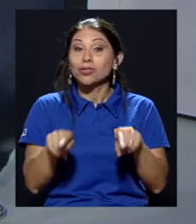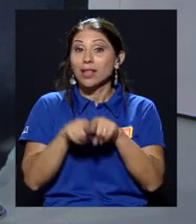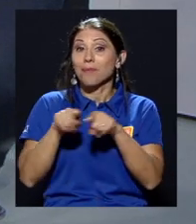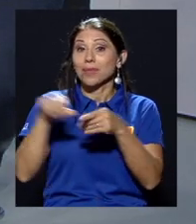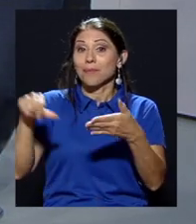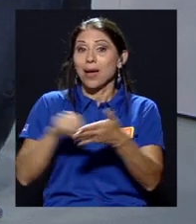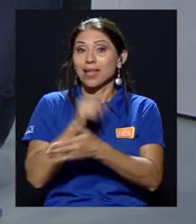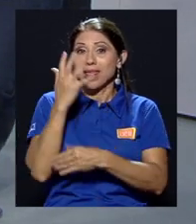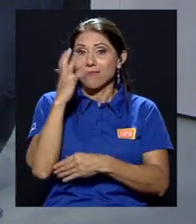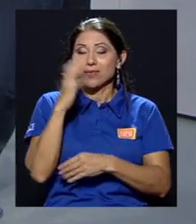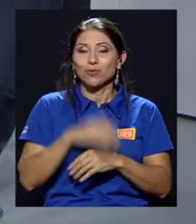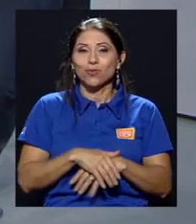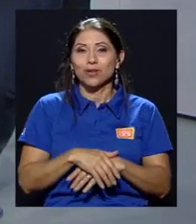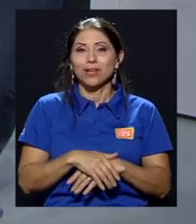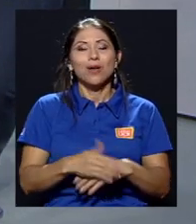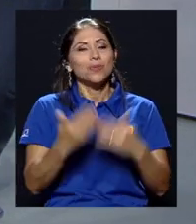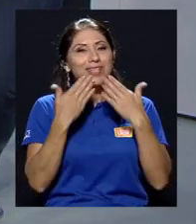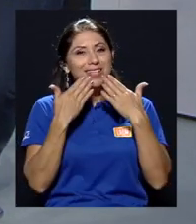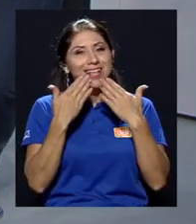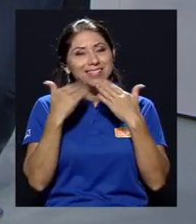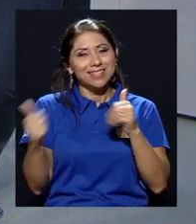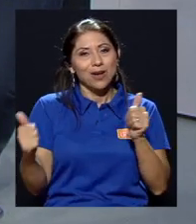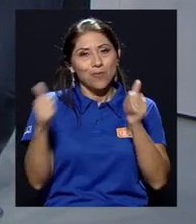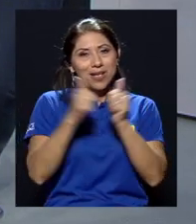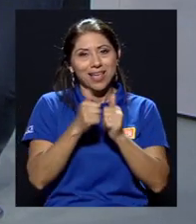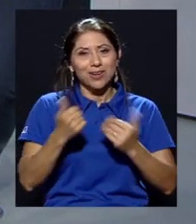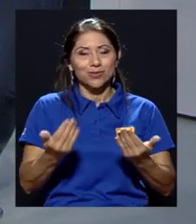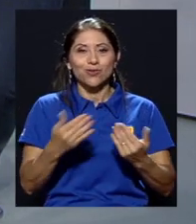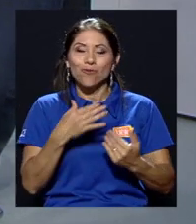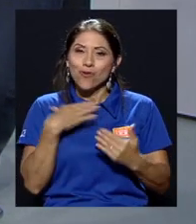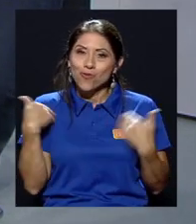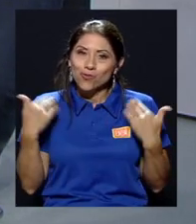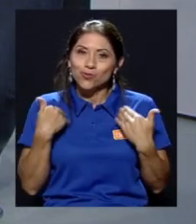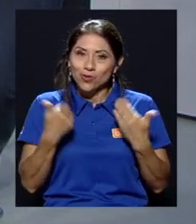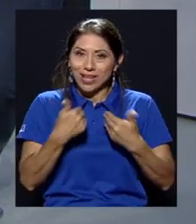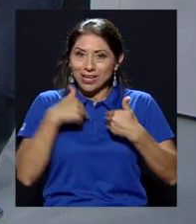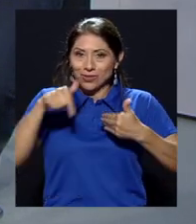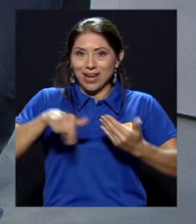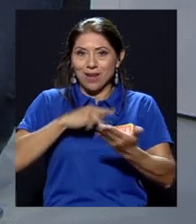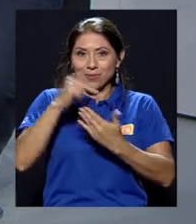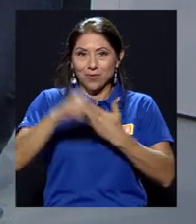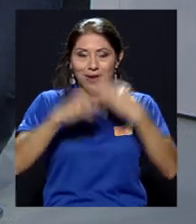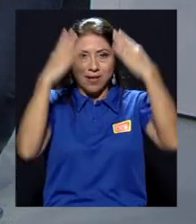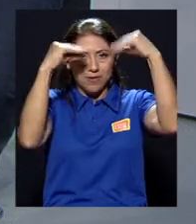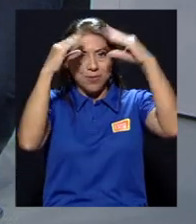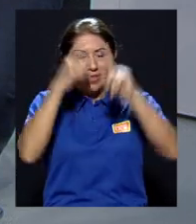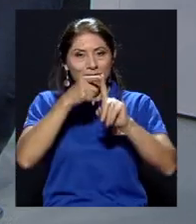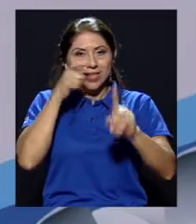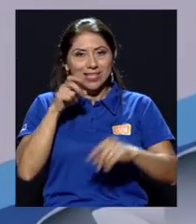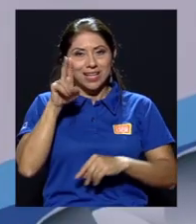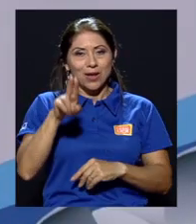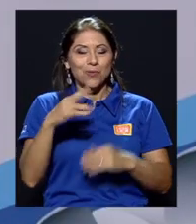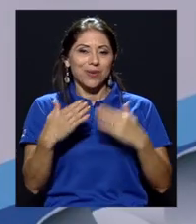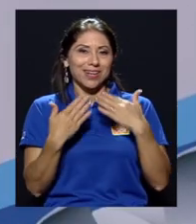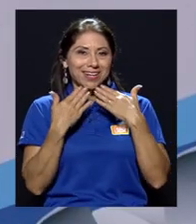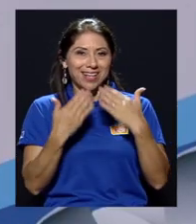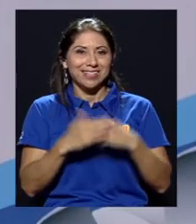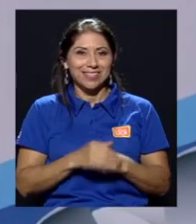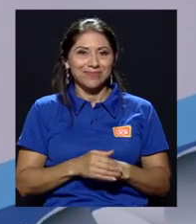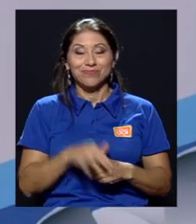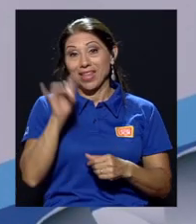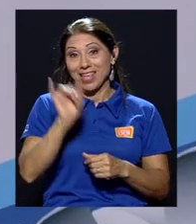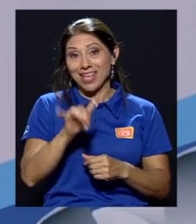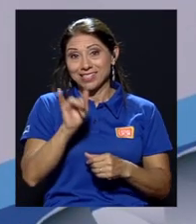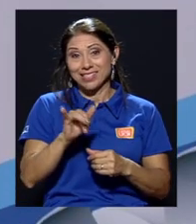Facebook. Bueno, muchísimas gracias por acompañarnos y fue un gusto tenerlos acá en su informativo desde la U. Muchas gracias. Y así